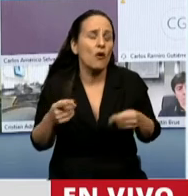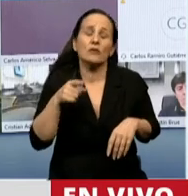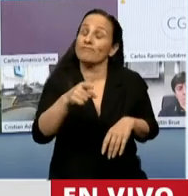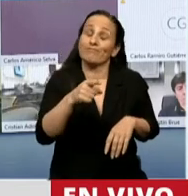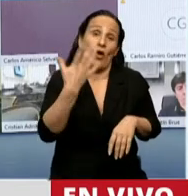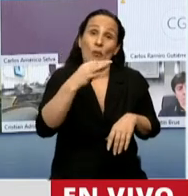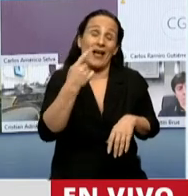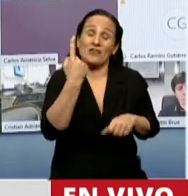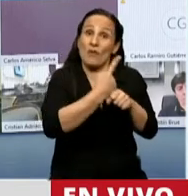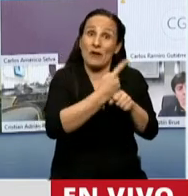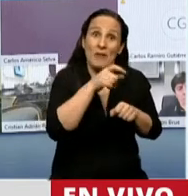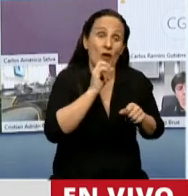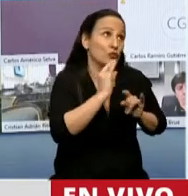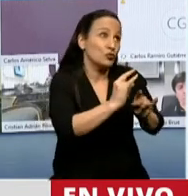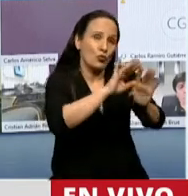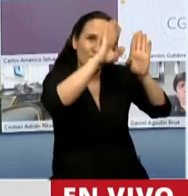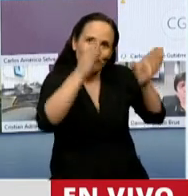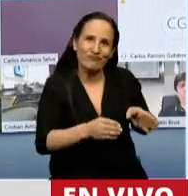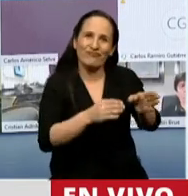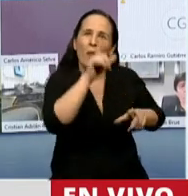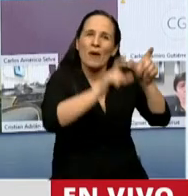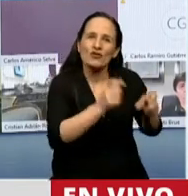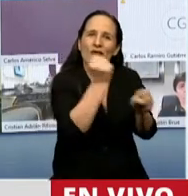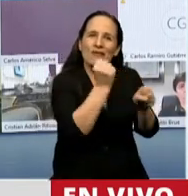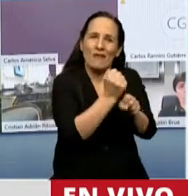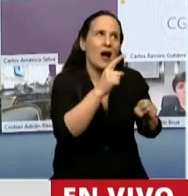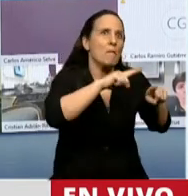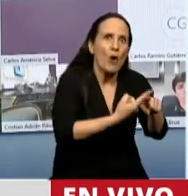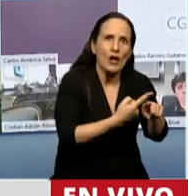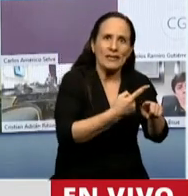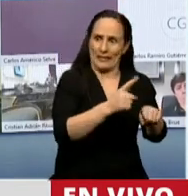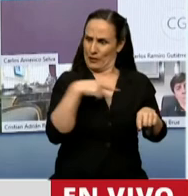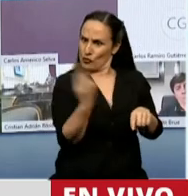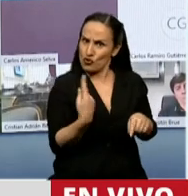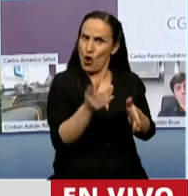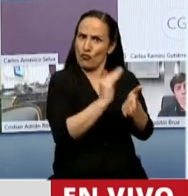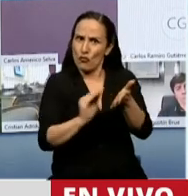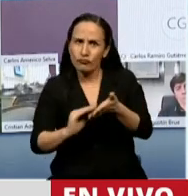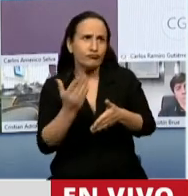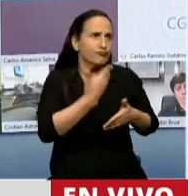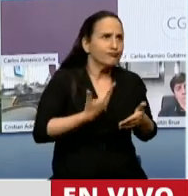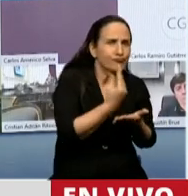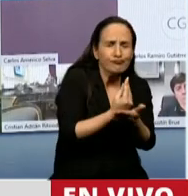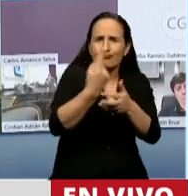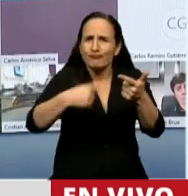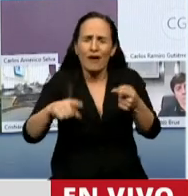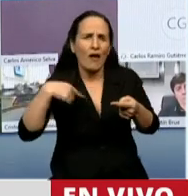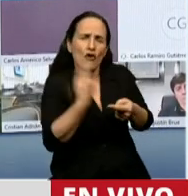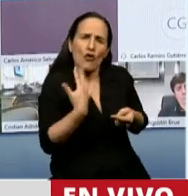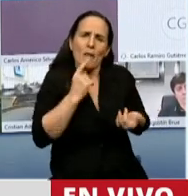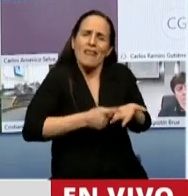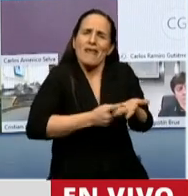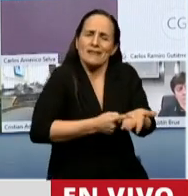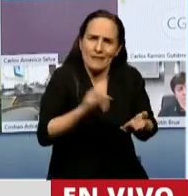política, de los responsables políticos, de nosotros y nosotras, la dirigencia política que tiene que tomar decisiones.